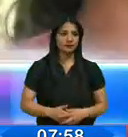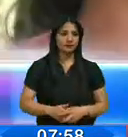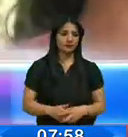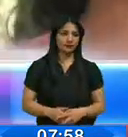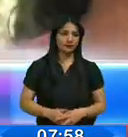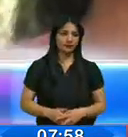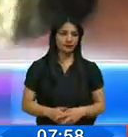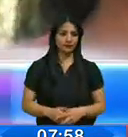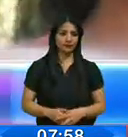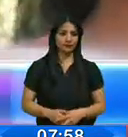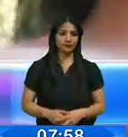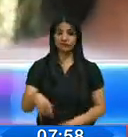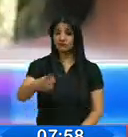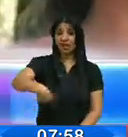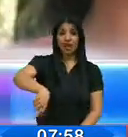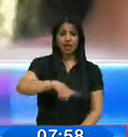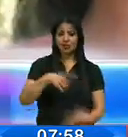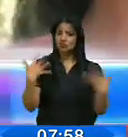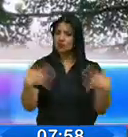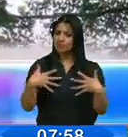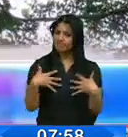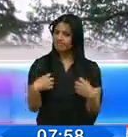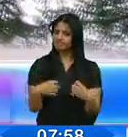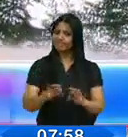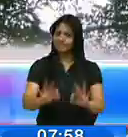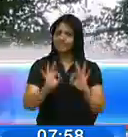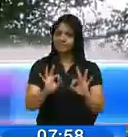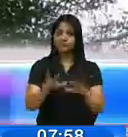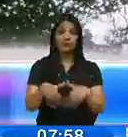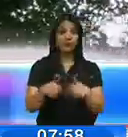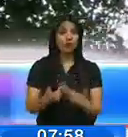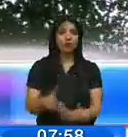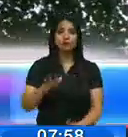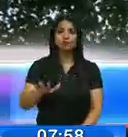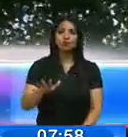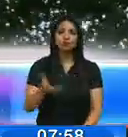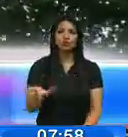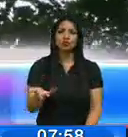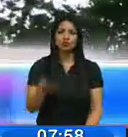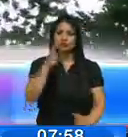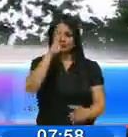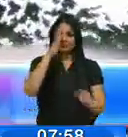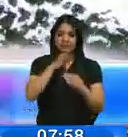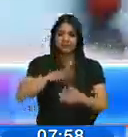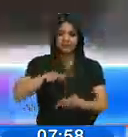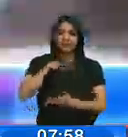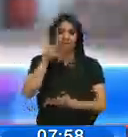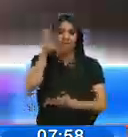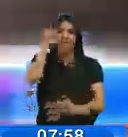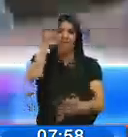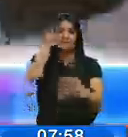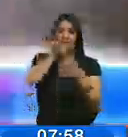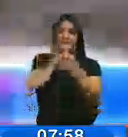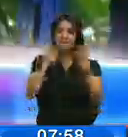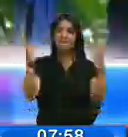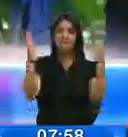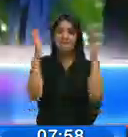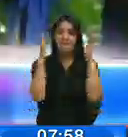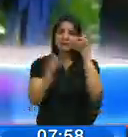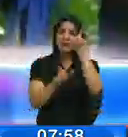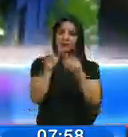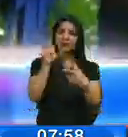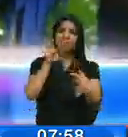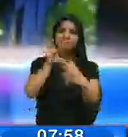Ellos tienen una fuerza muy importante que es la cuestión espiritual de la selva. Aquí su gente vive en